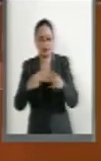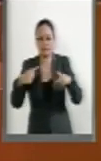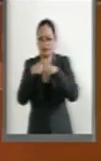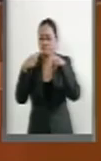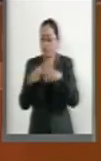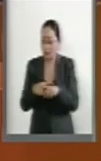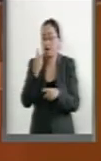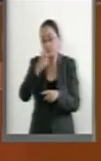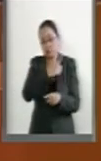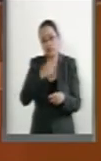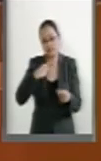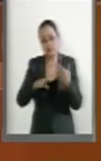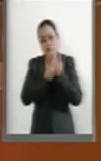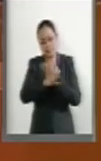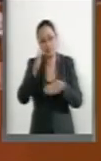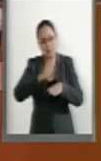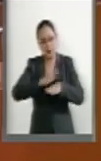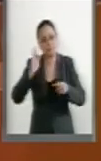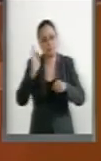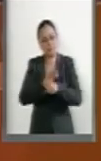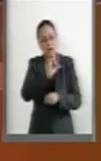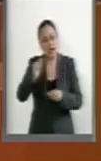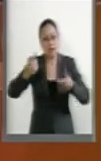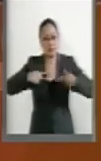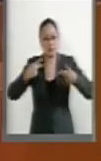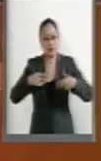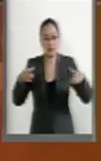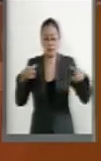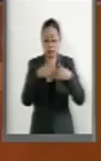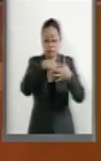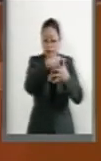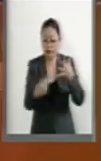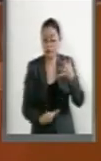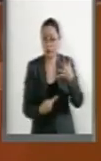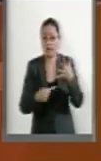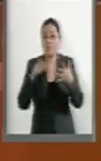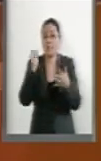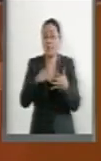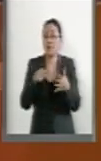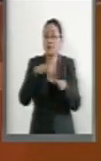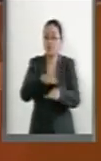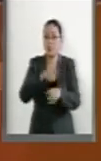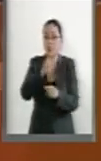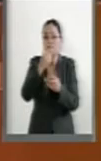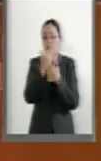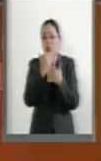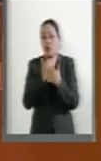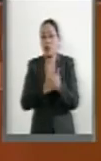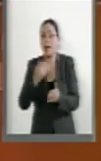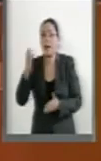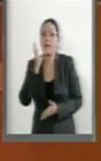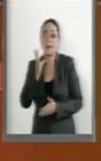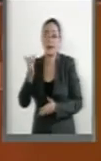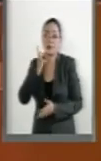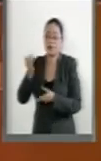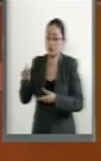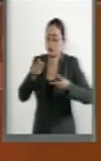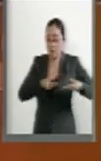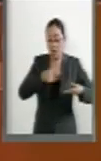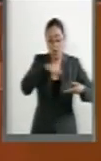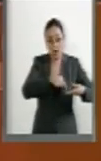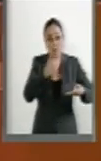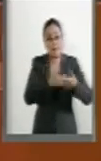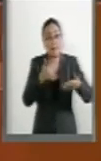a fin de brindar certeza jurídica a los ciudadanos. Todos estos dictámenes son sobre minutas que vinieron de la Cámara de Diputados